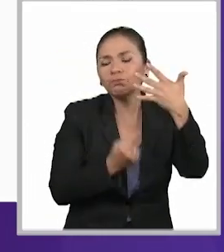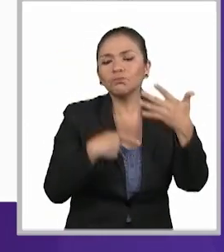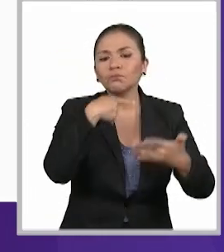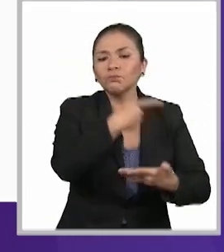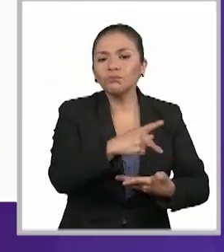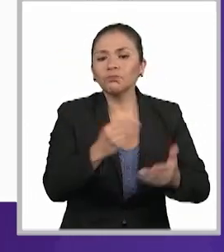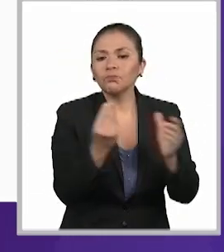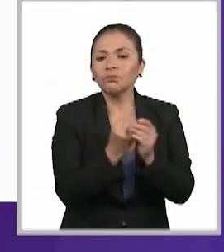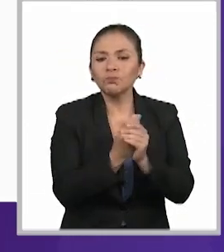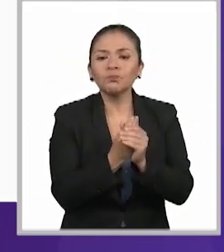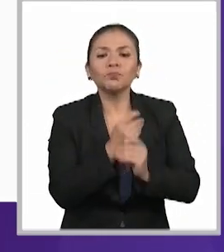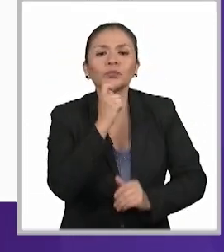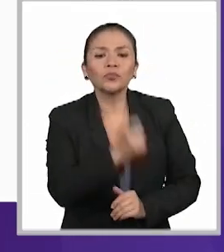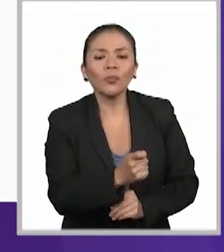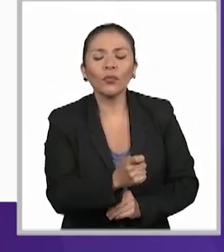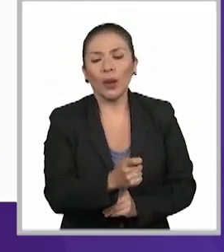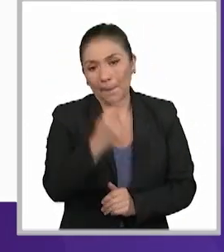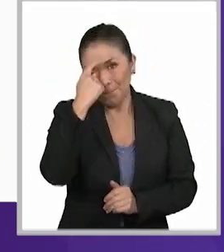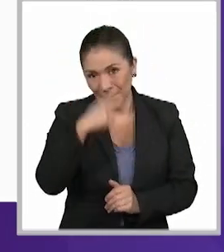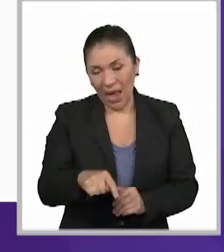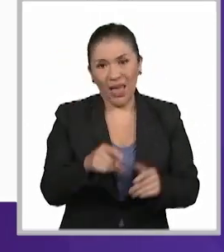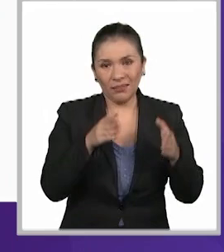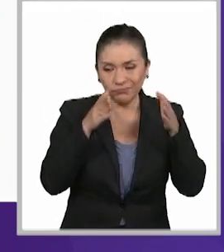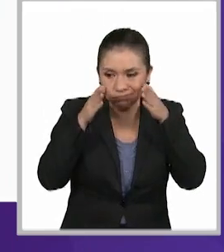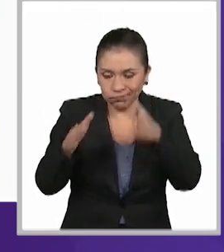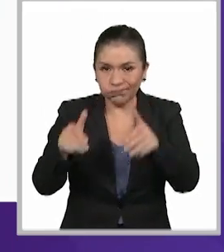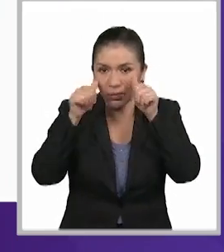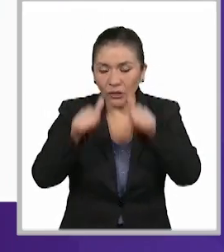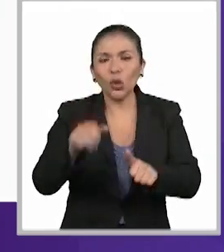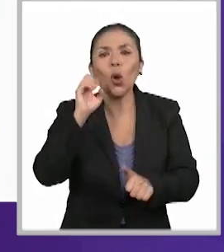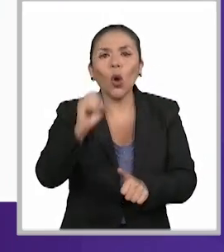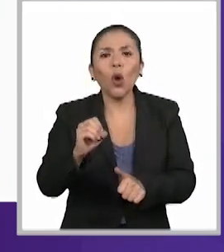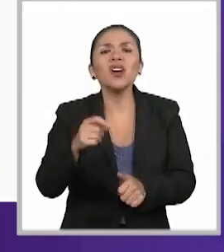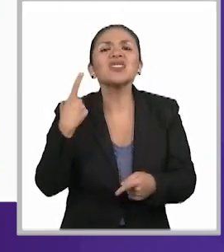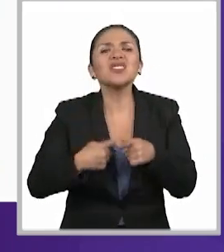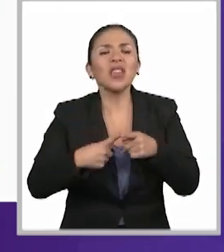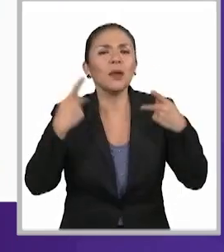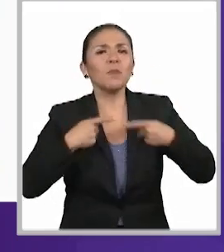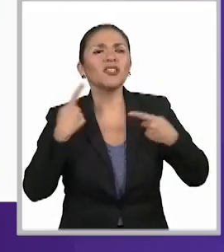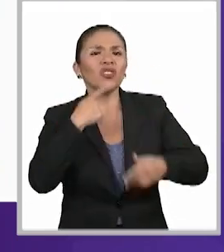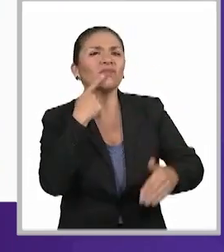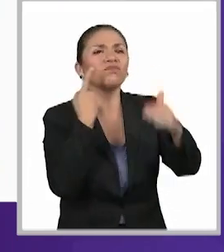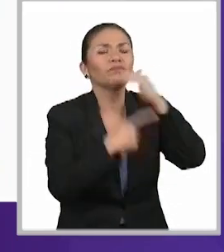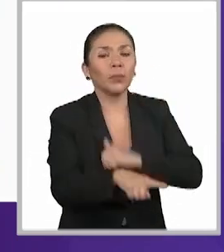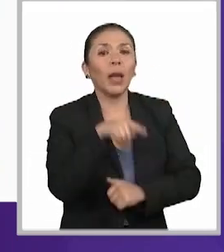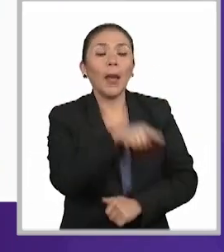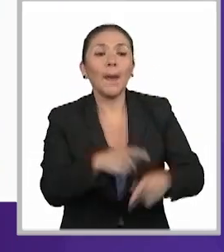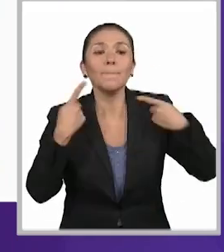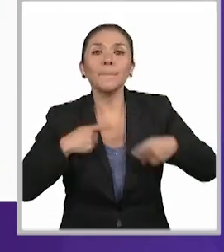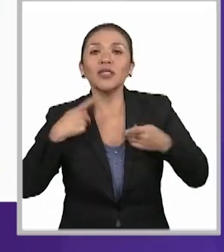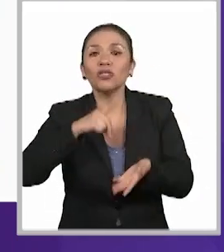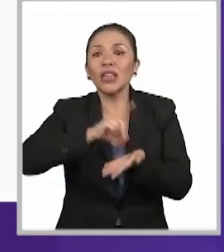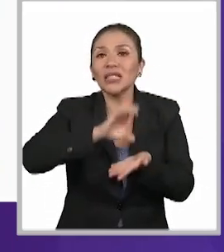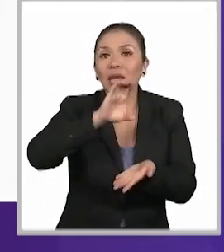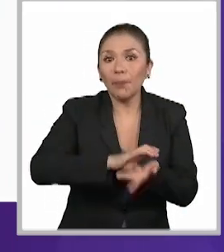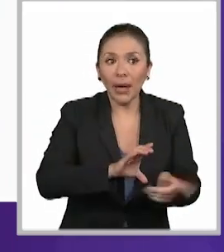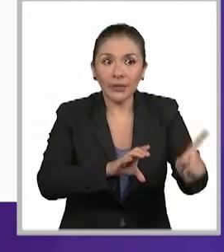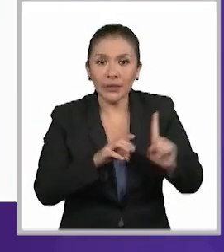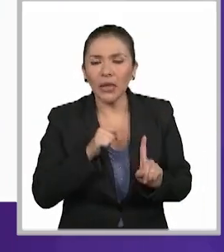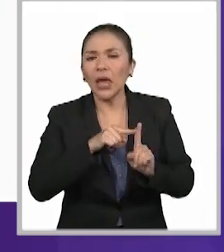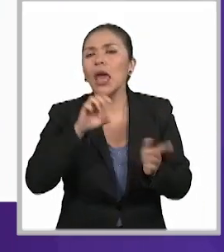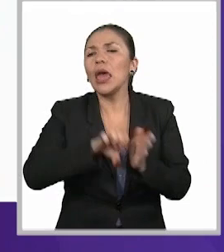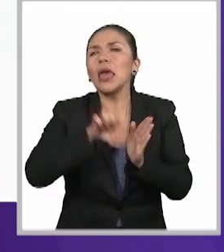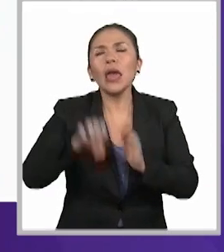están dirigidos o tienen como quejoso o quejosa a una persona con discapacidad,